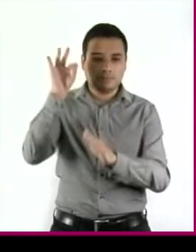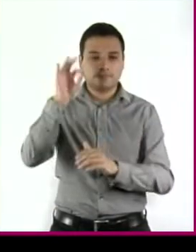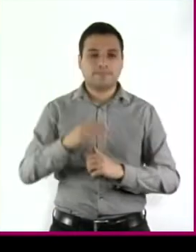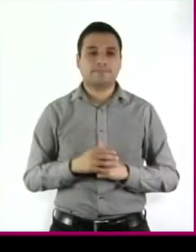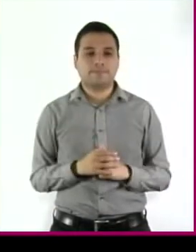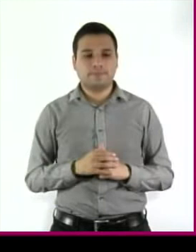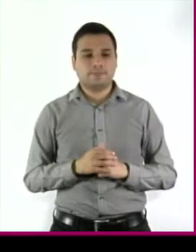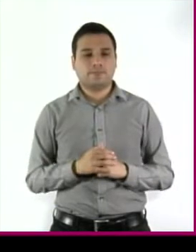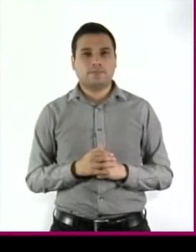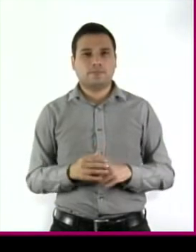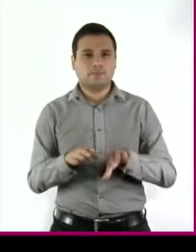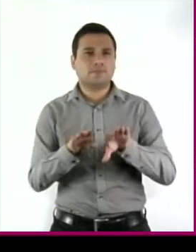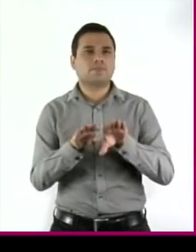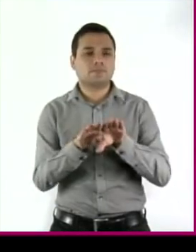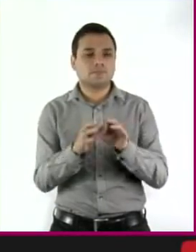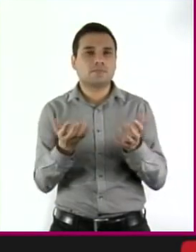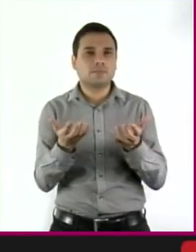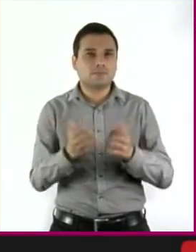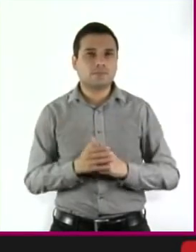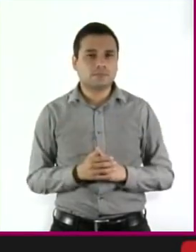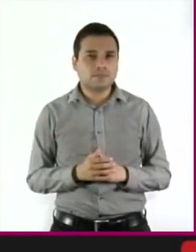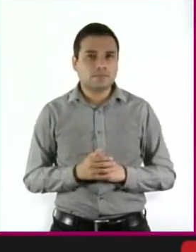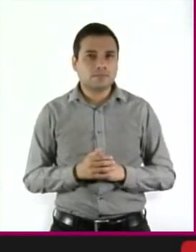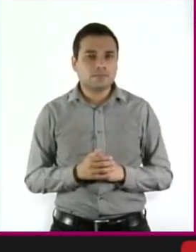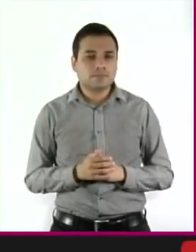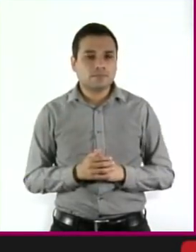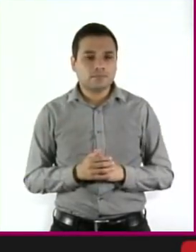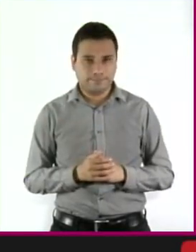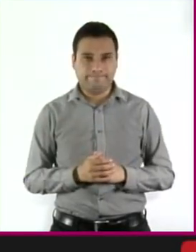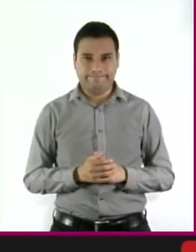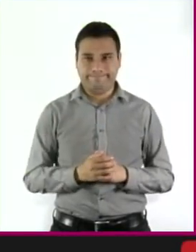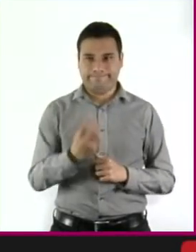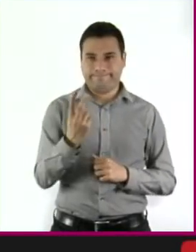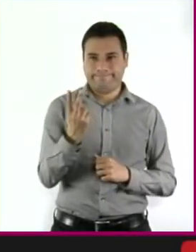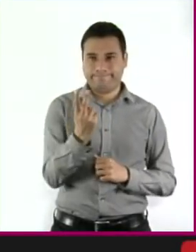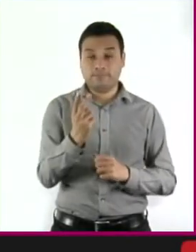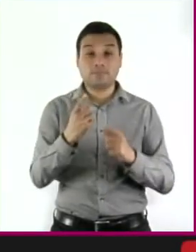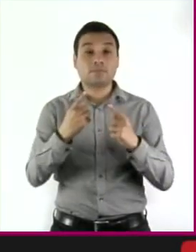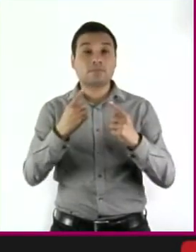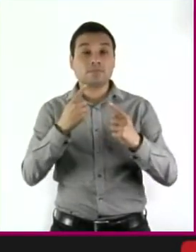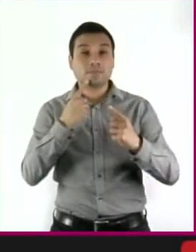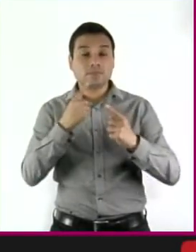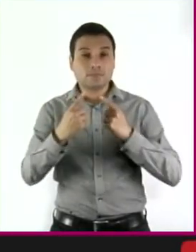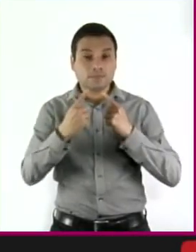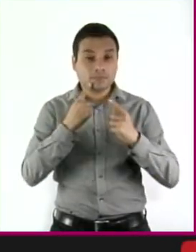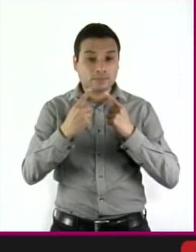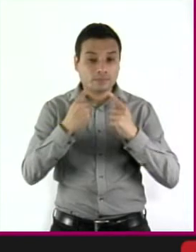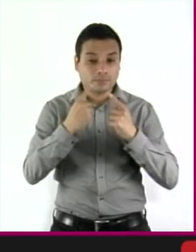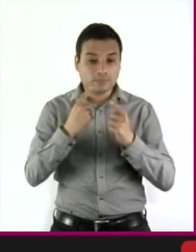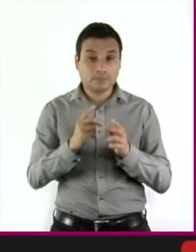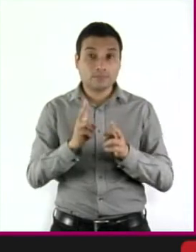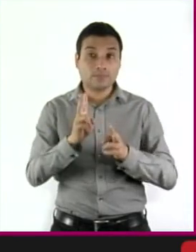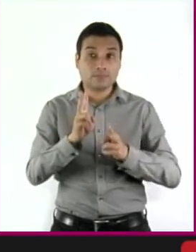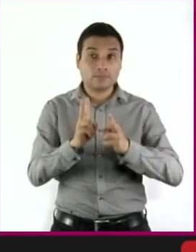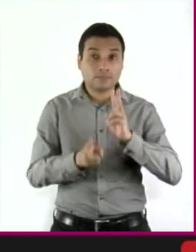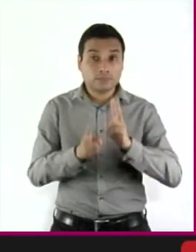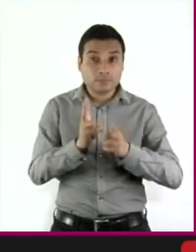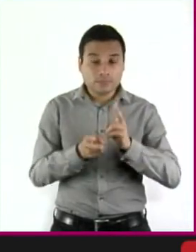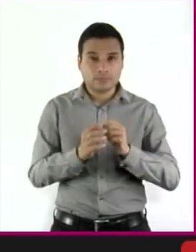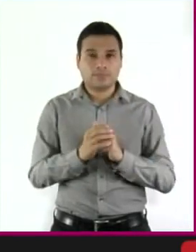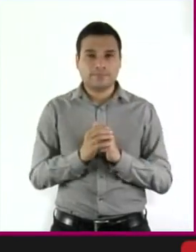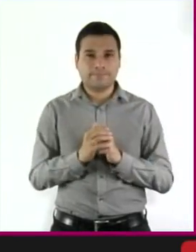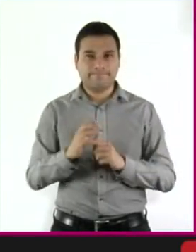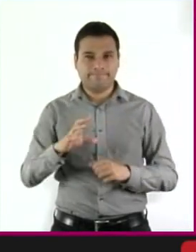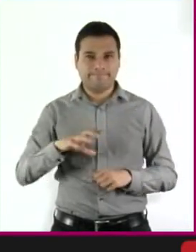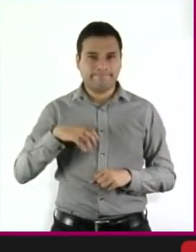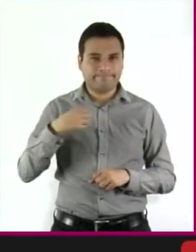Puesta en escena. Durante su diálogo, Luna y Emiliano hacen un marcado esfuerzo por